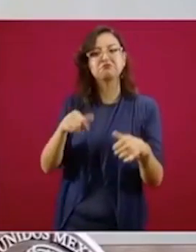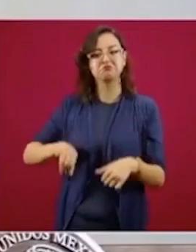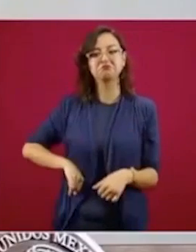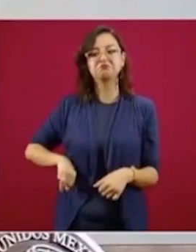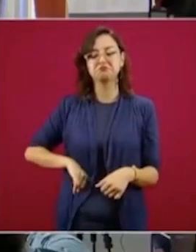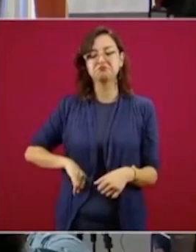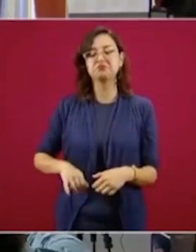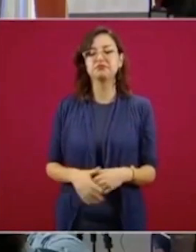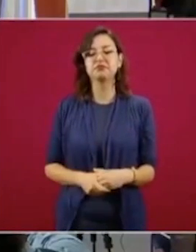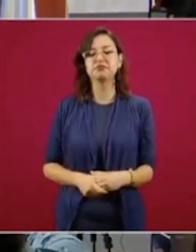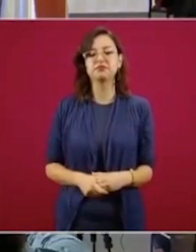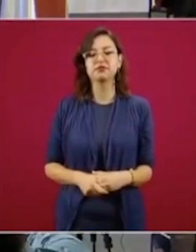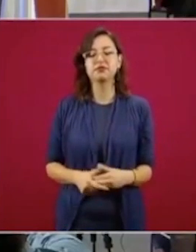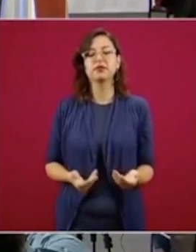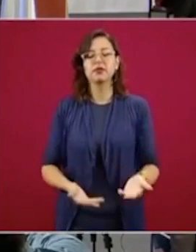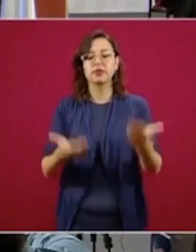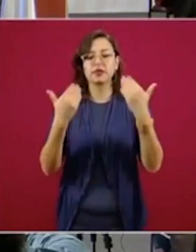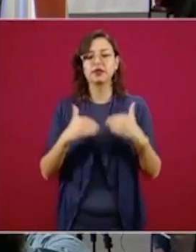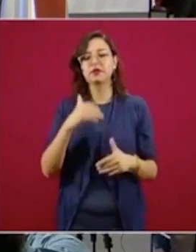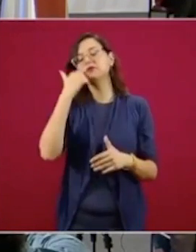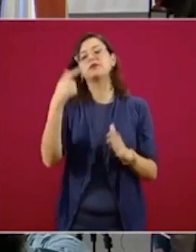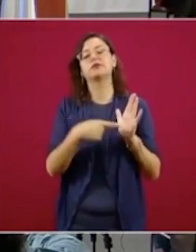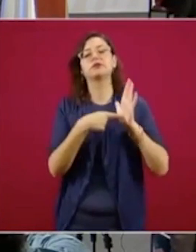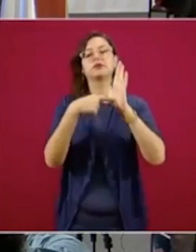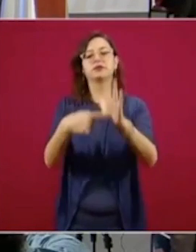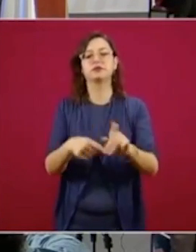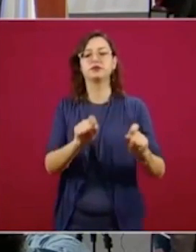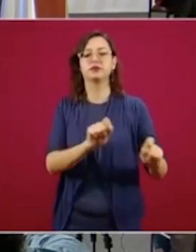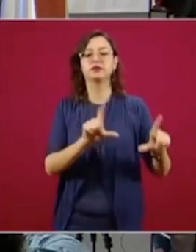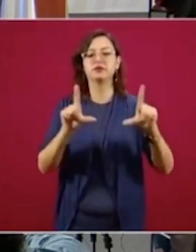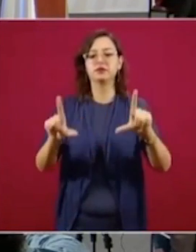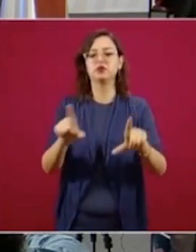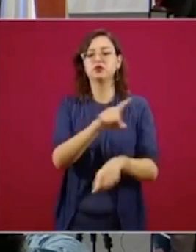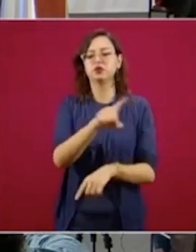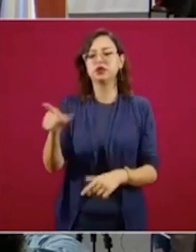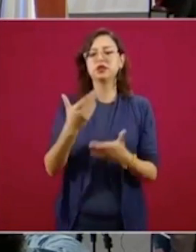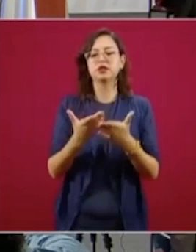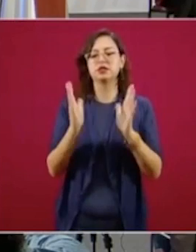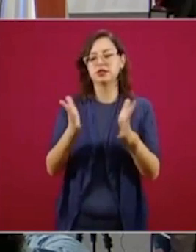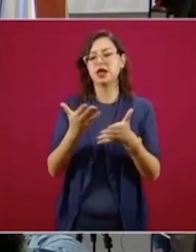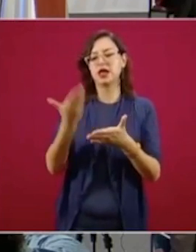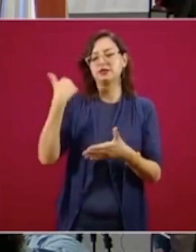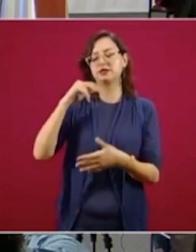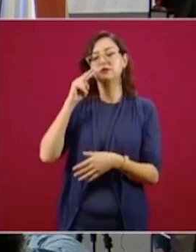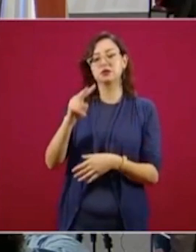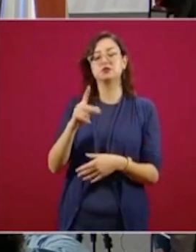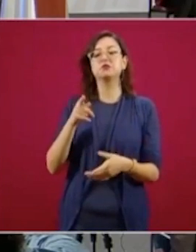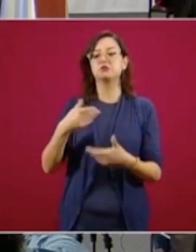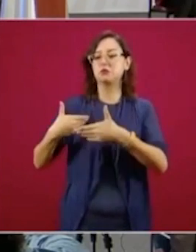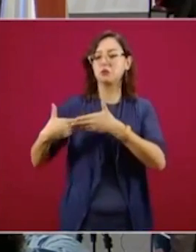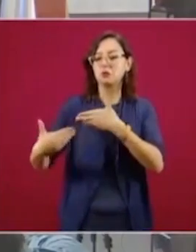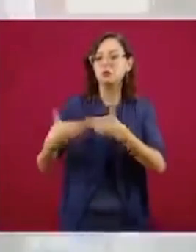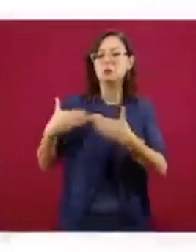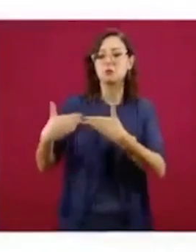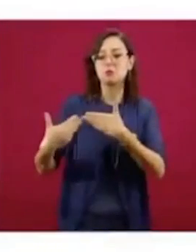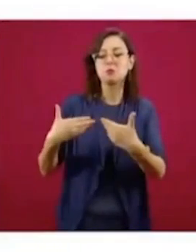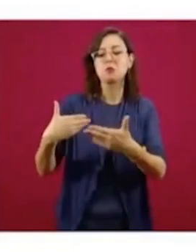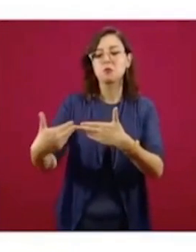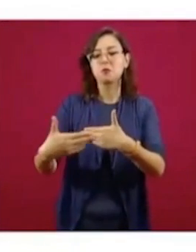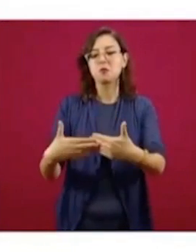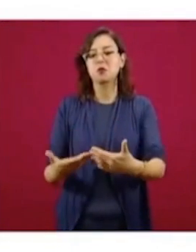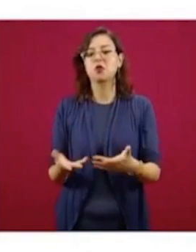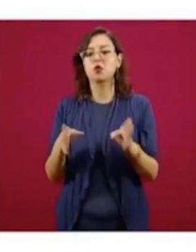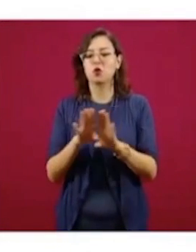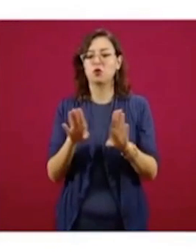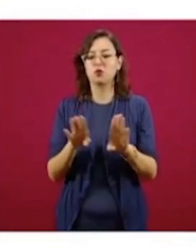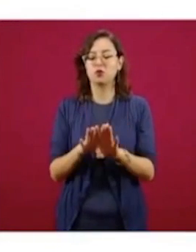Ahora lo que queremos compartir es esta gráfica que ya han visto previamente, esta es la actualización más reciente de la curva